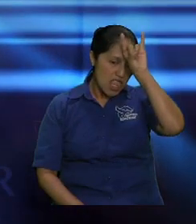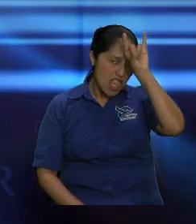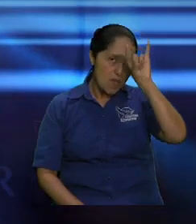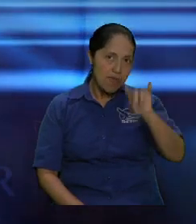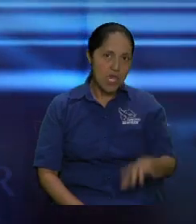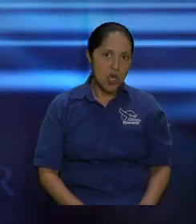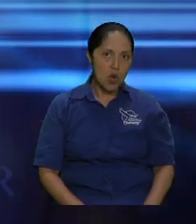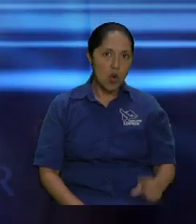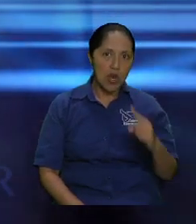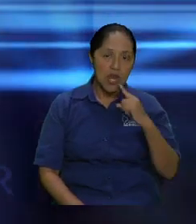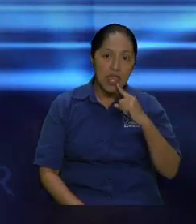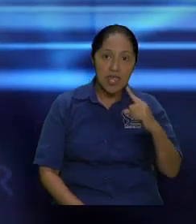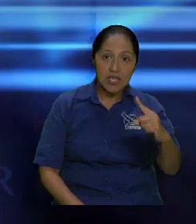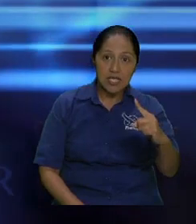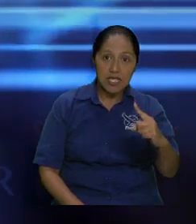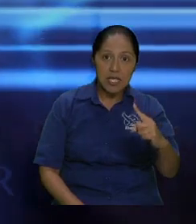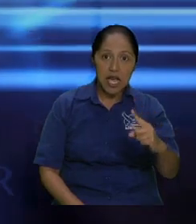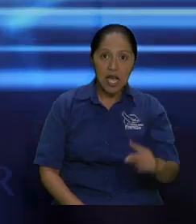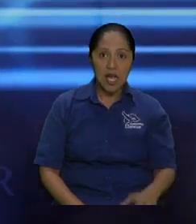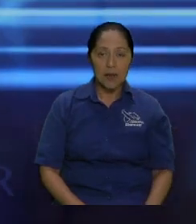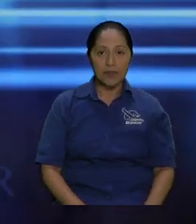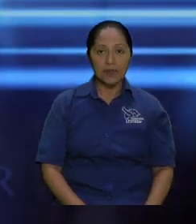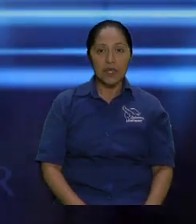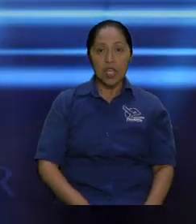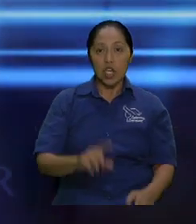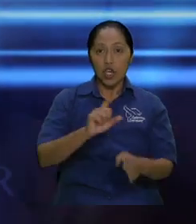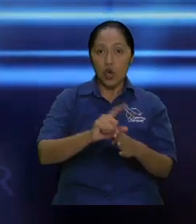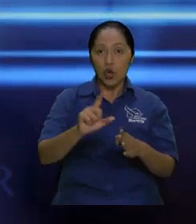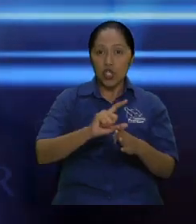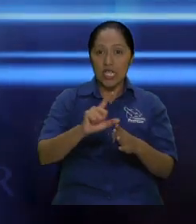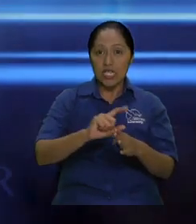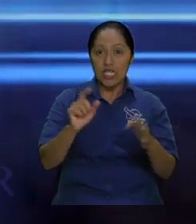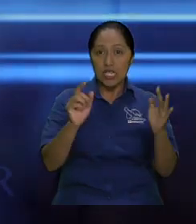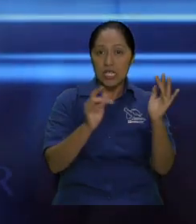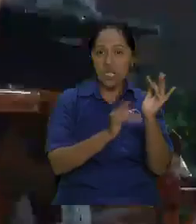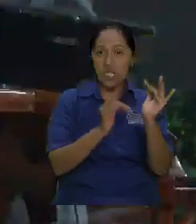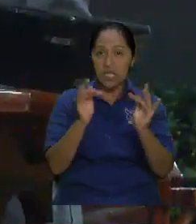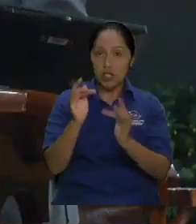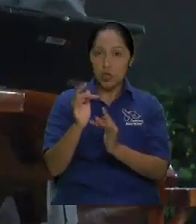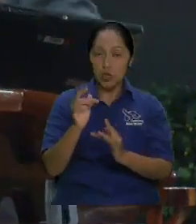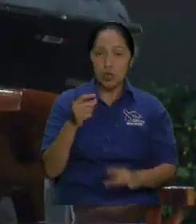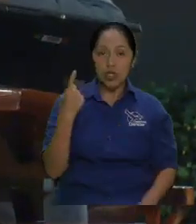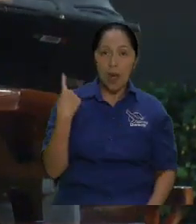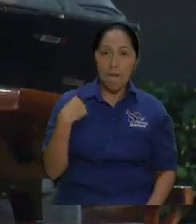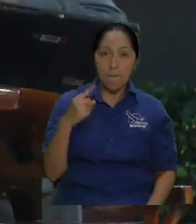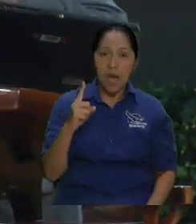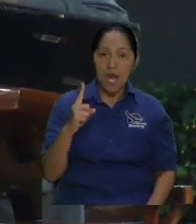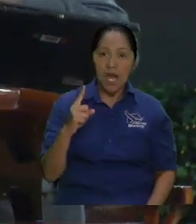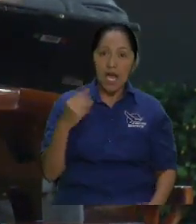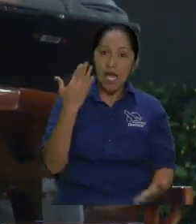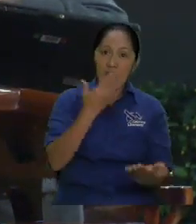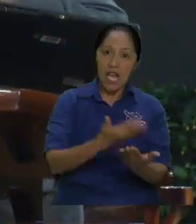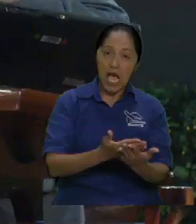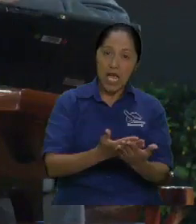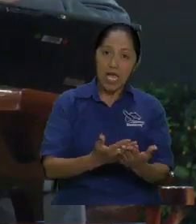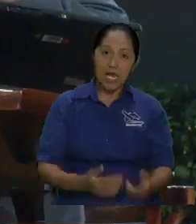Vamos a distinguir las cosas. Aparte, es el pan ese tan sabroso, ¿verdad? Para el cuerpo.